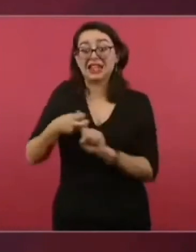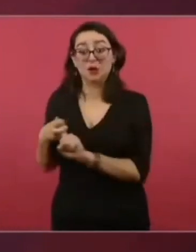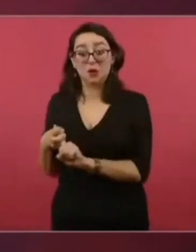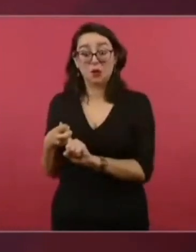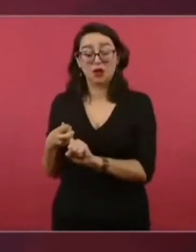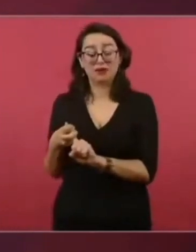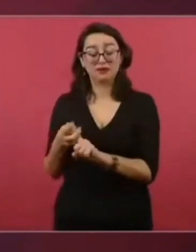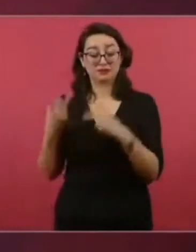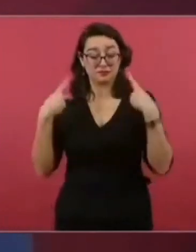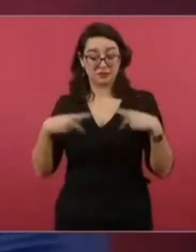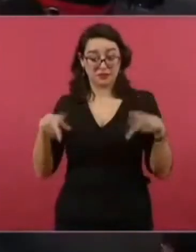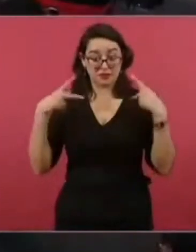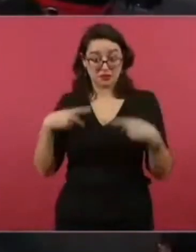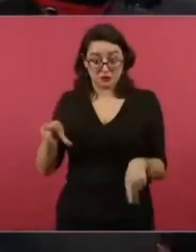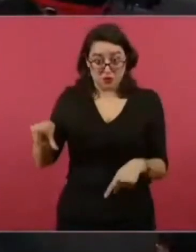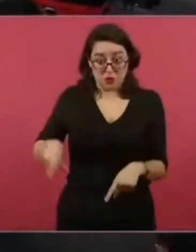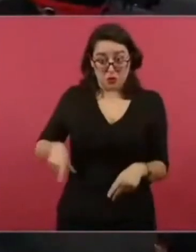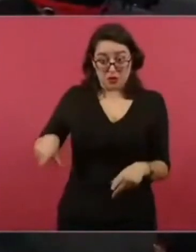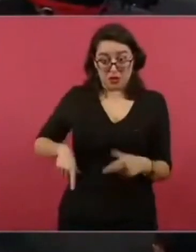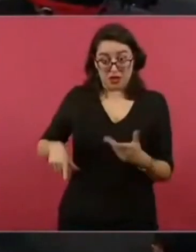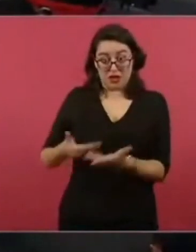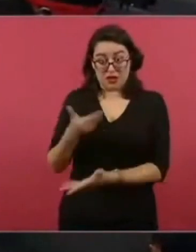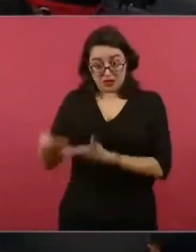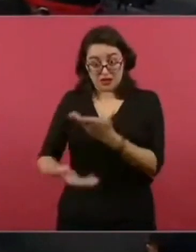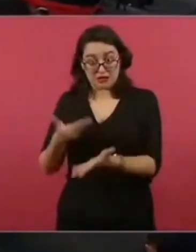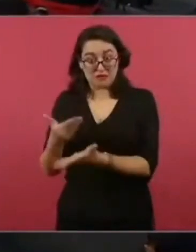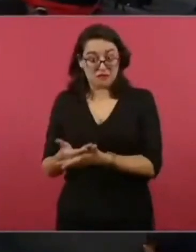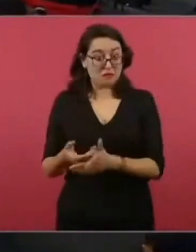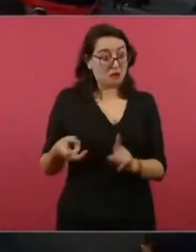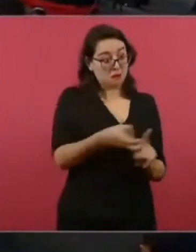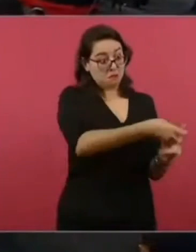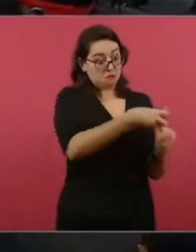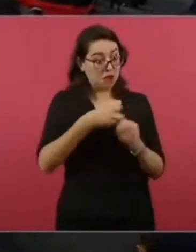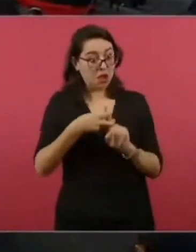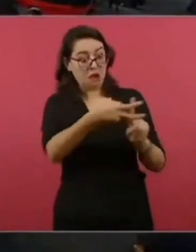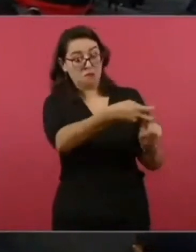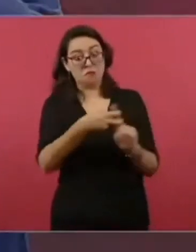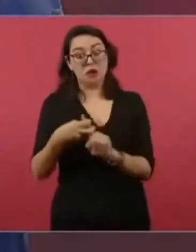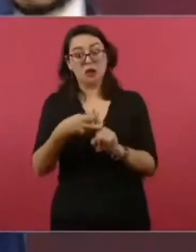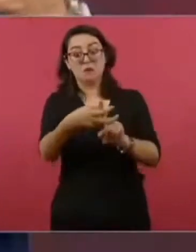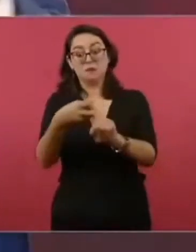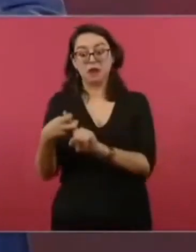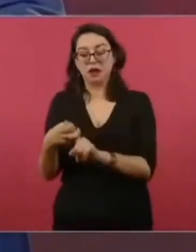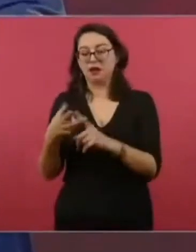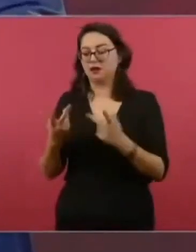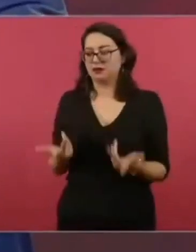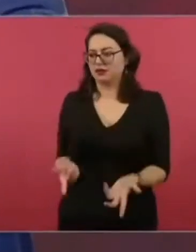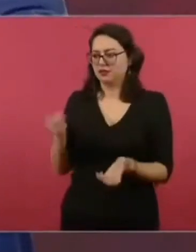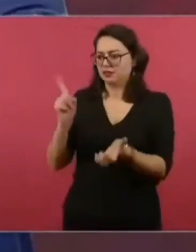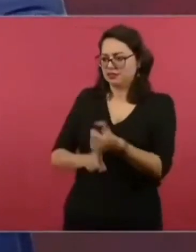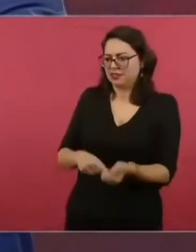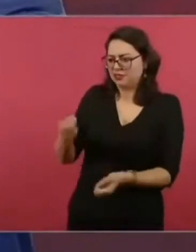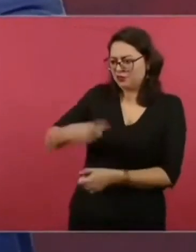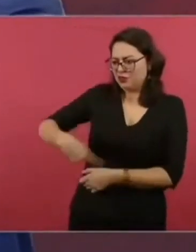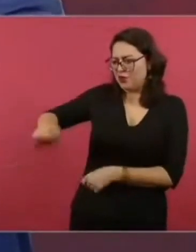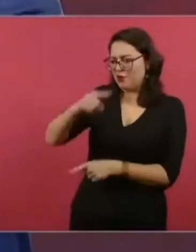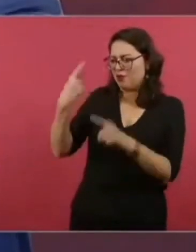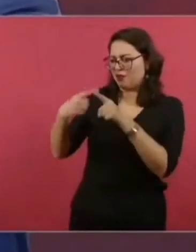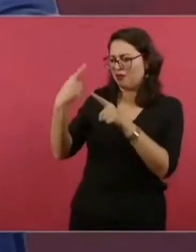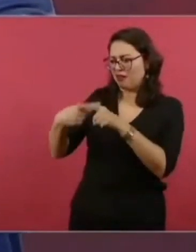Y ya se dio a conocer quiénes son los dirigentes y son parte de una organización que